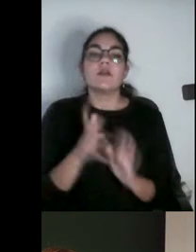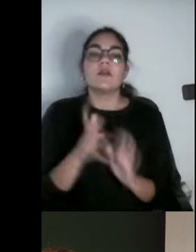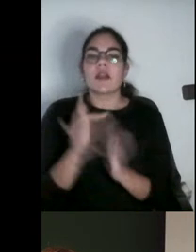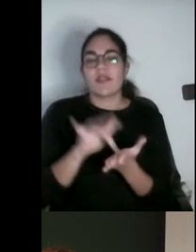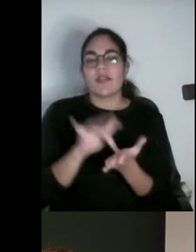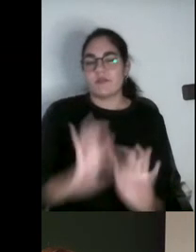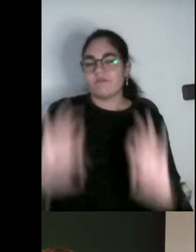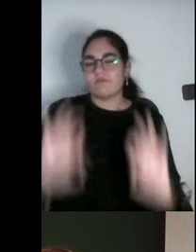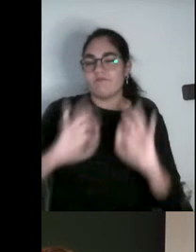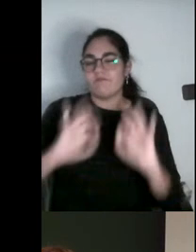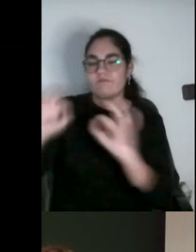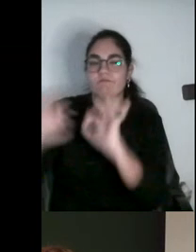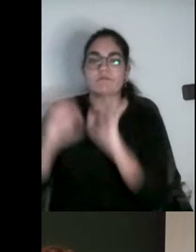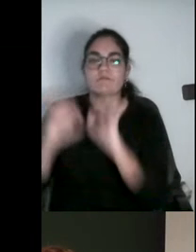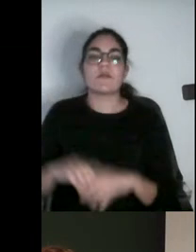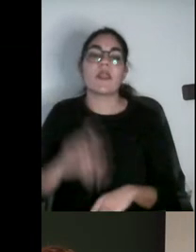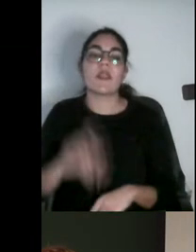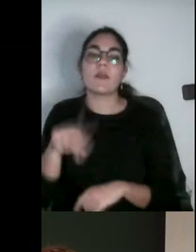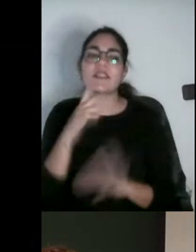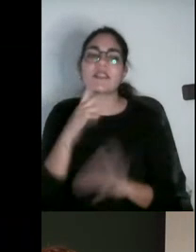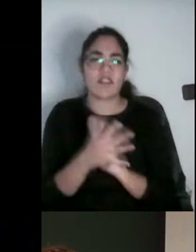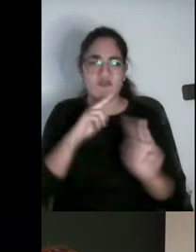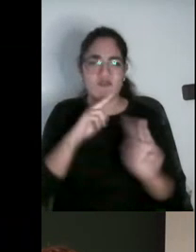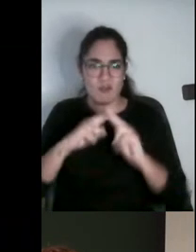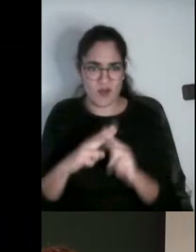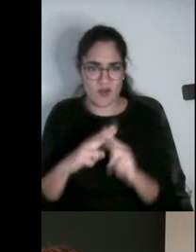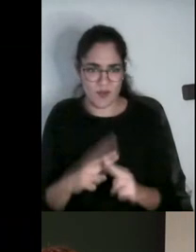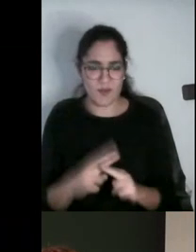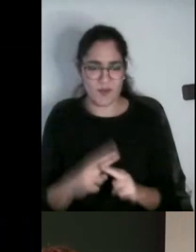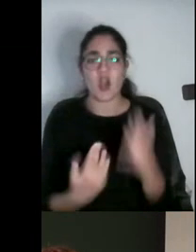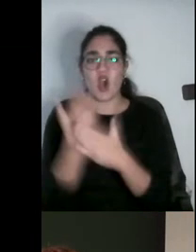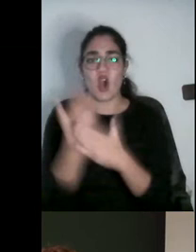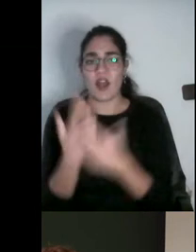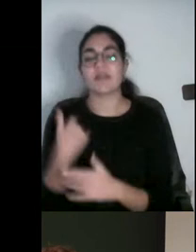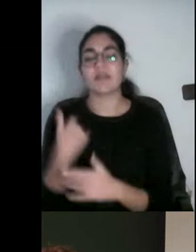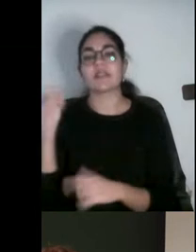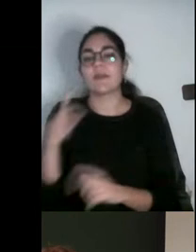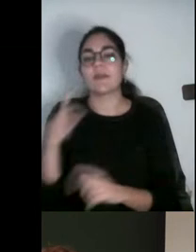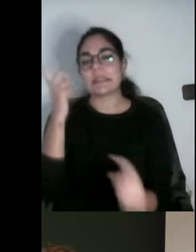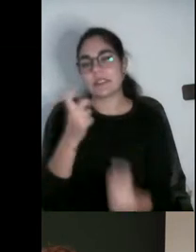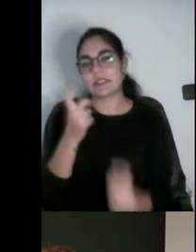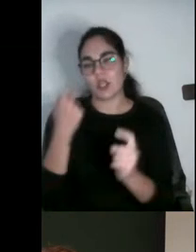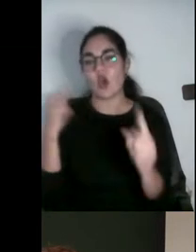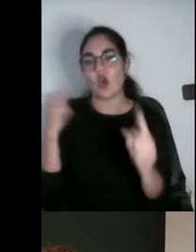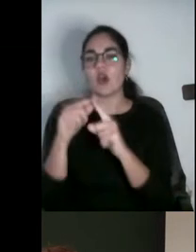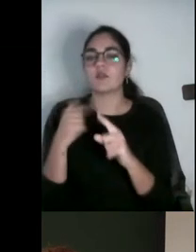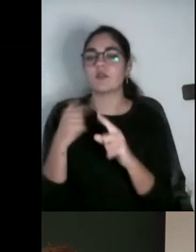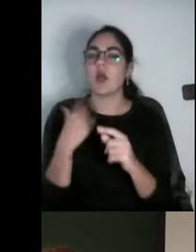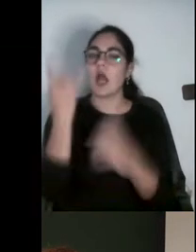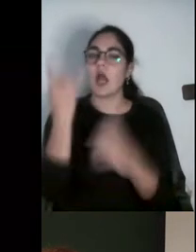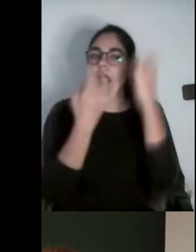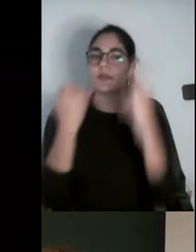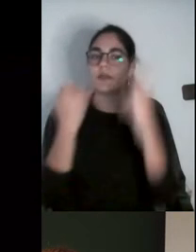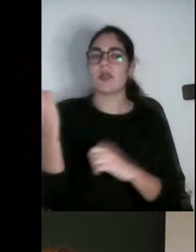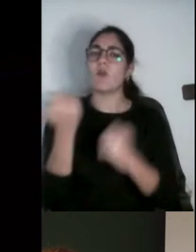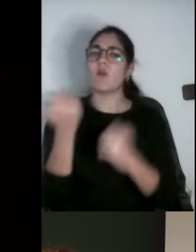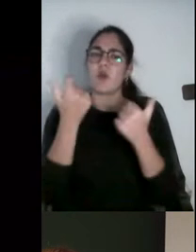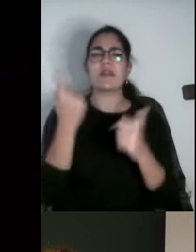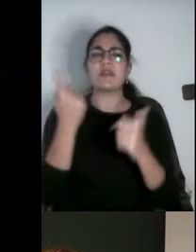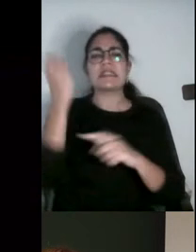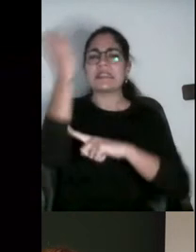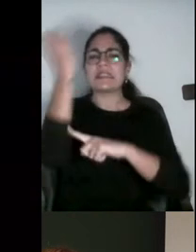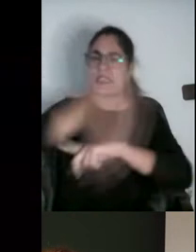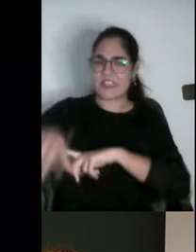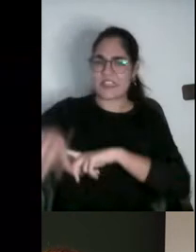jornadas, que se ve muy poco porque son muchas, pero, bueno, hemos intentado que sean actividades transversales y que toquen todos los